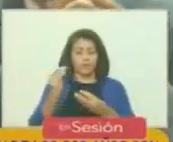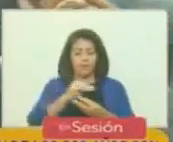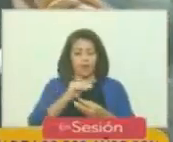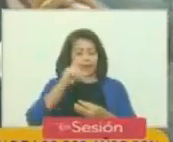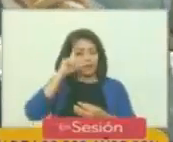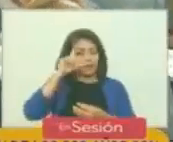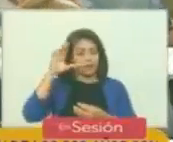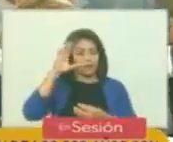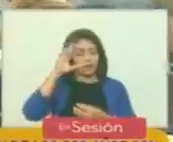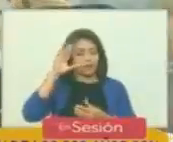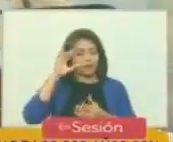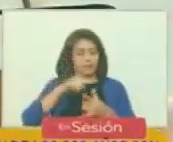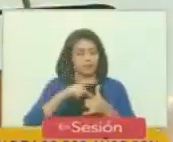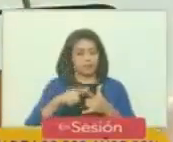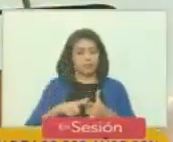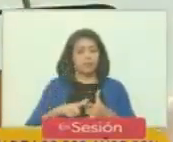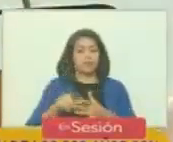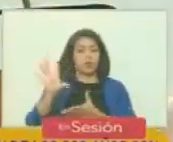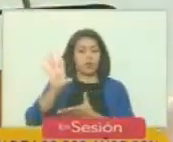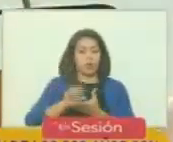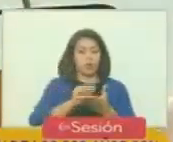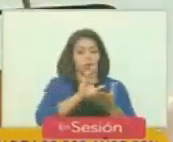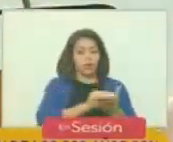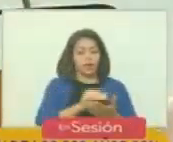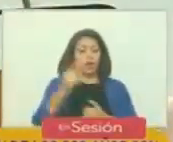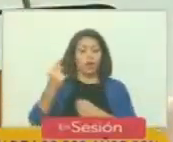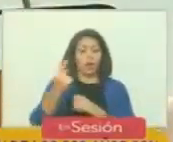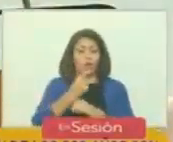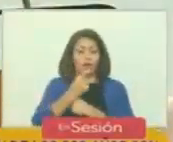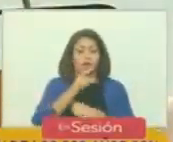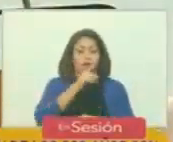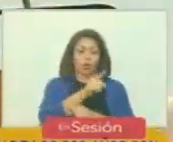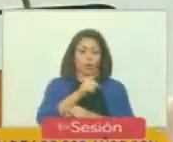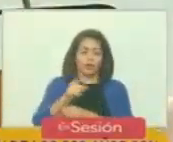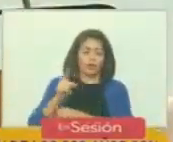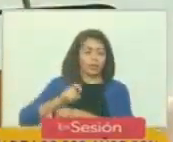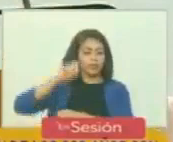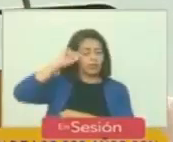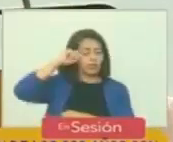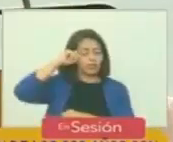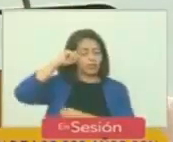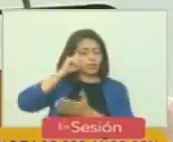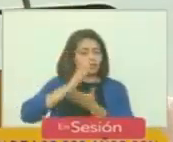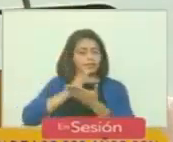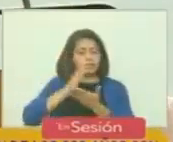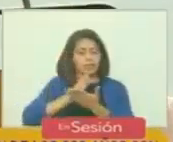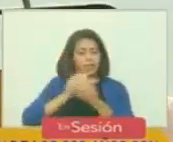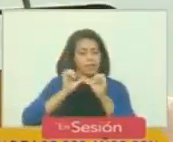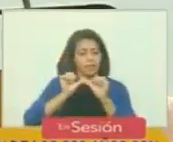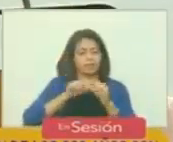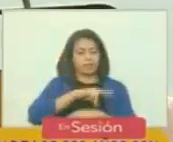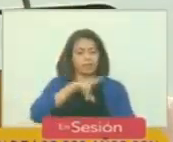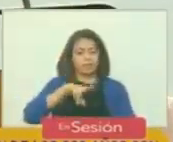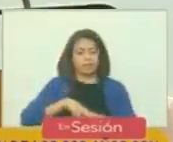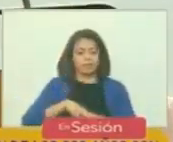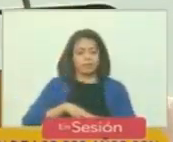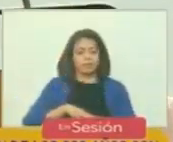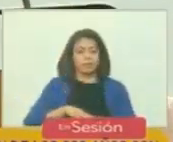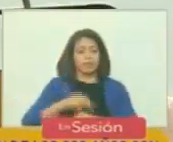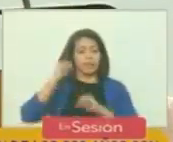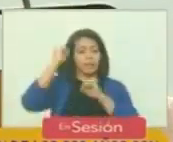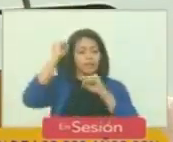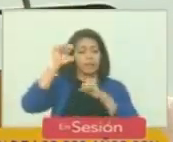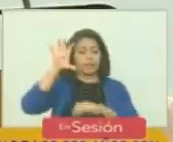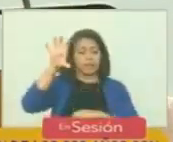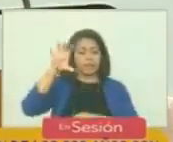inspiración imitarlas es una obligación recordarlas es un imperativo nacional que viva la